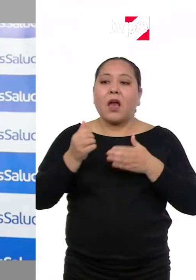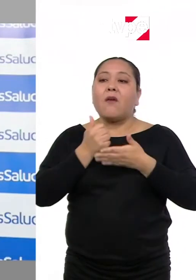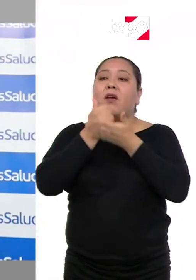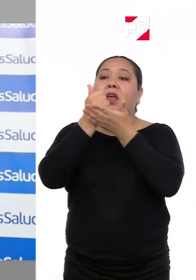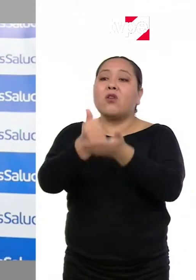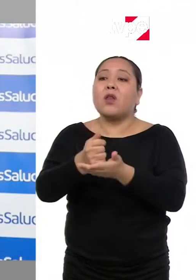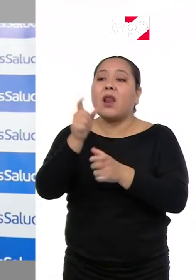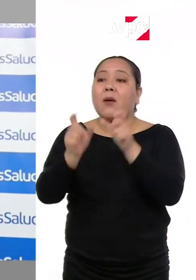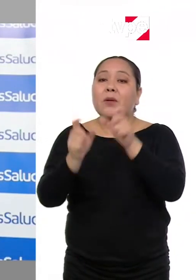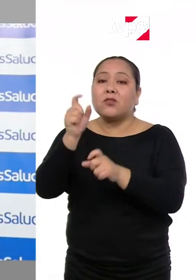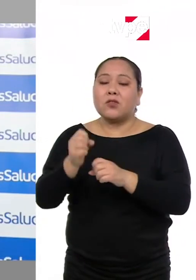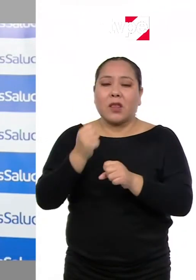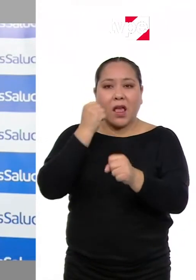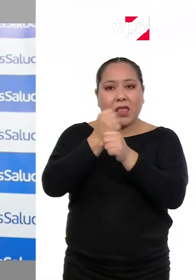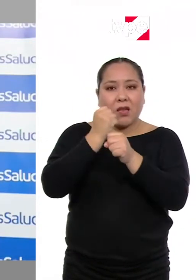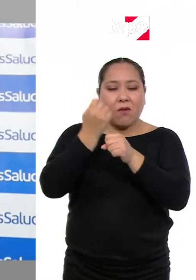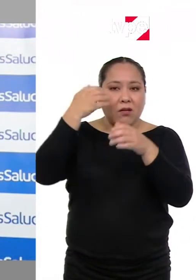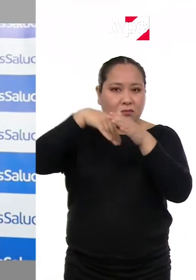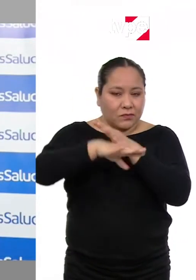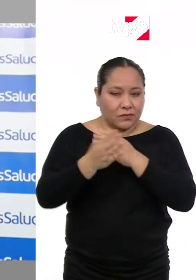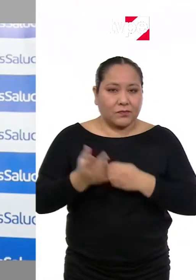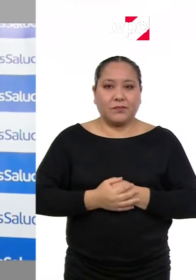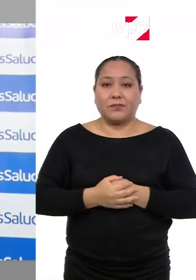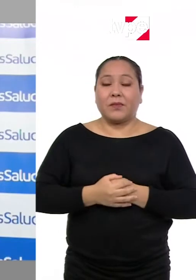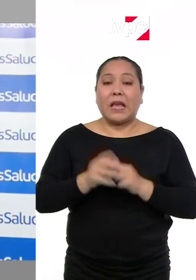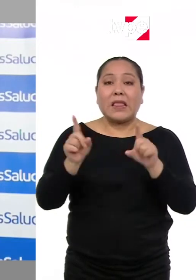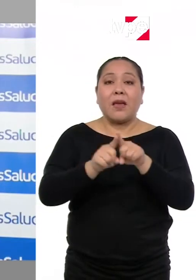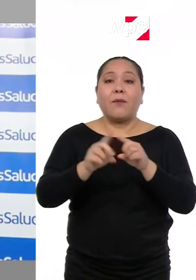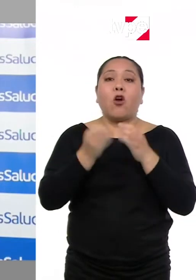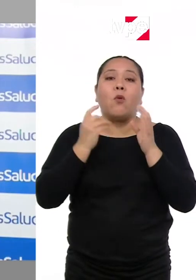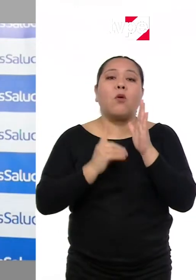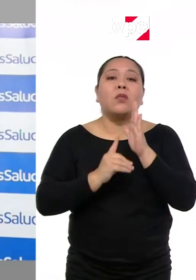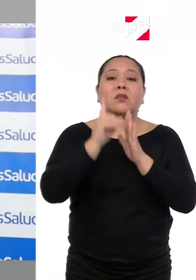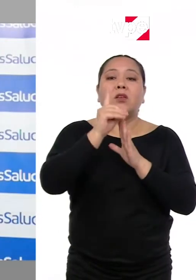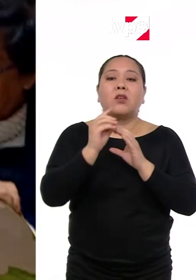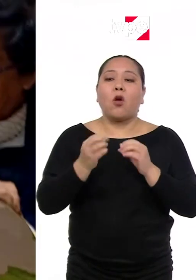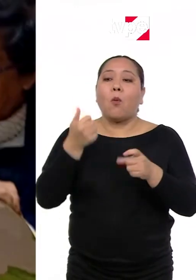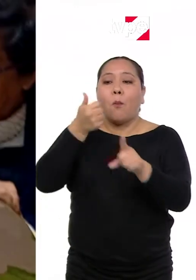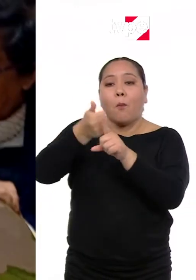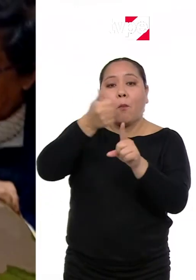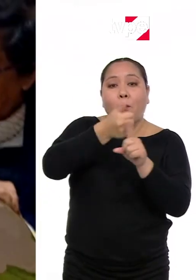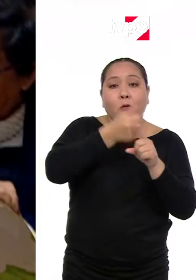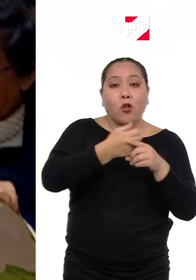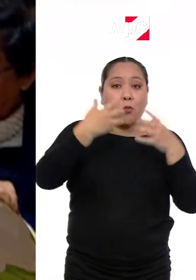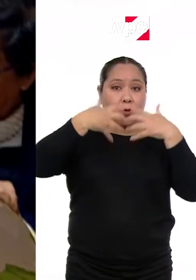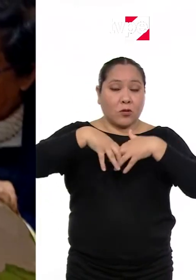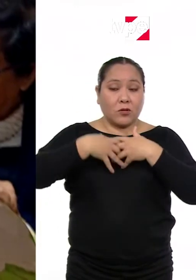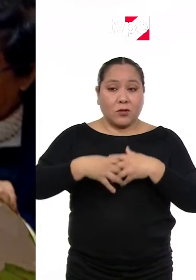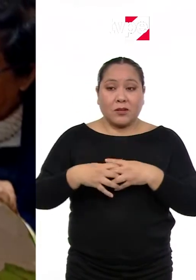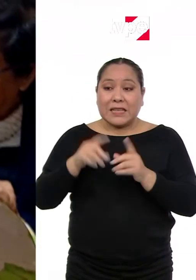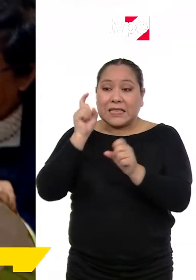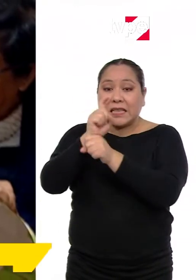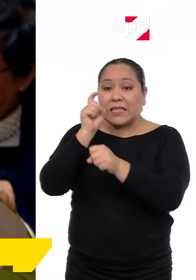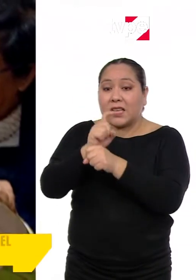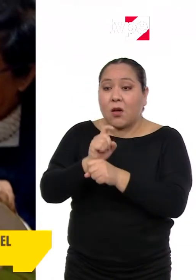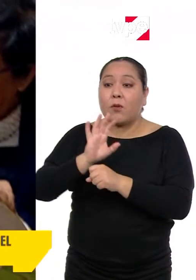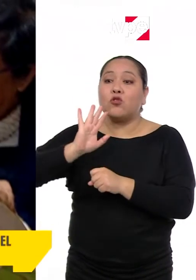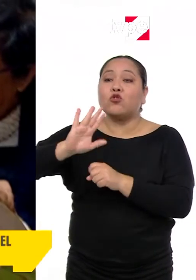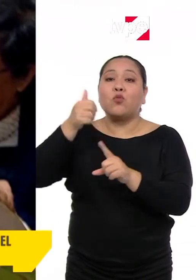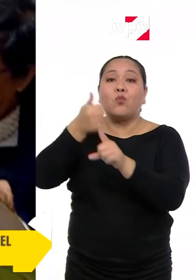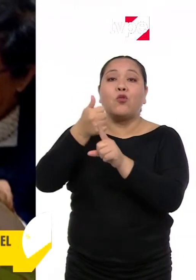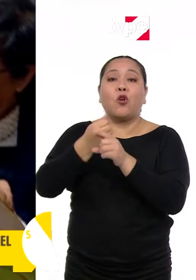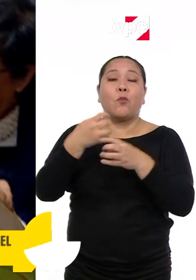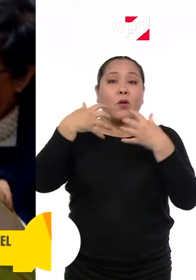encaminar a la persona al trabajo, al mundo laboral. También cómo desarrollar un emprendimiento. Los capacitamos para el negocio también